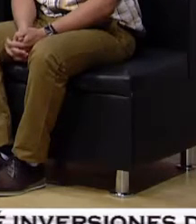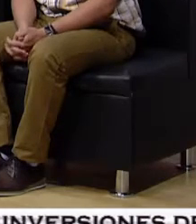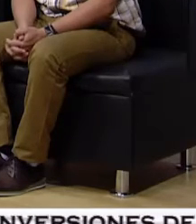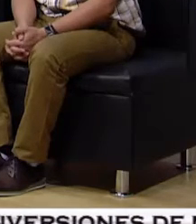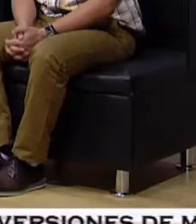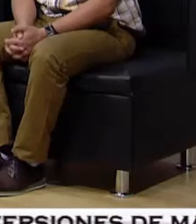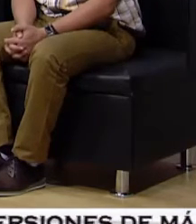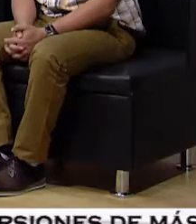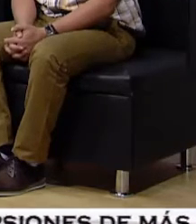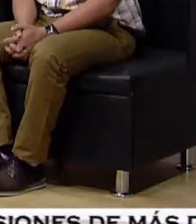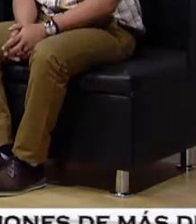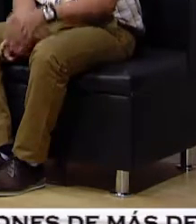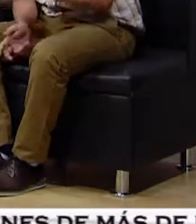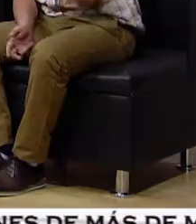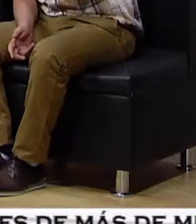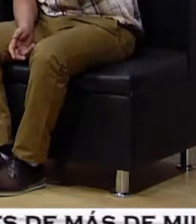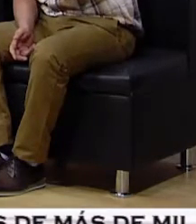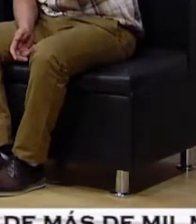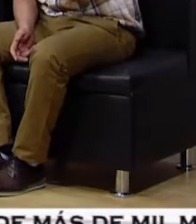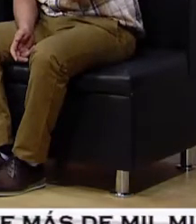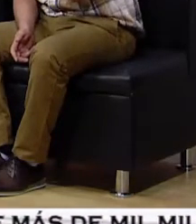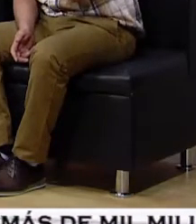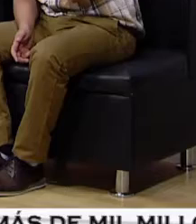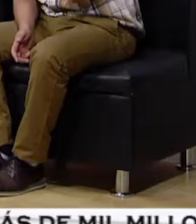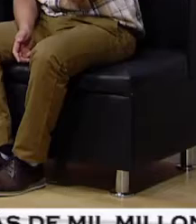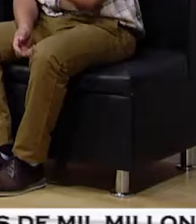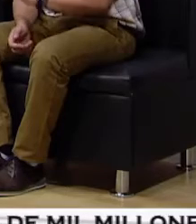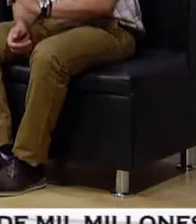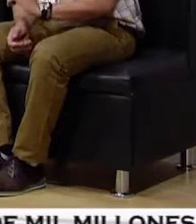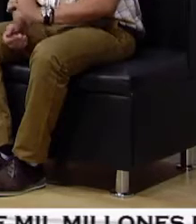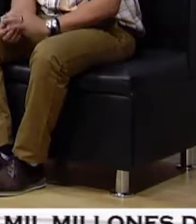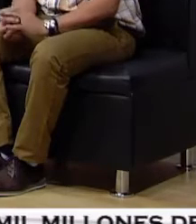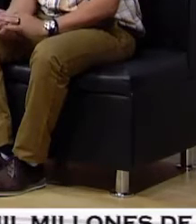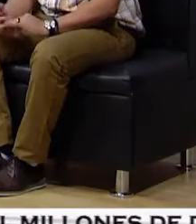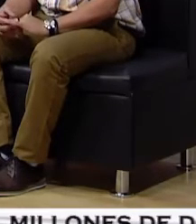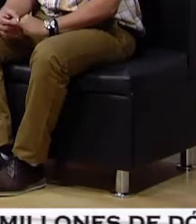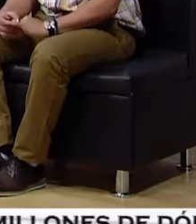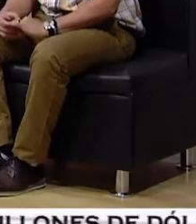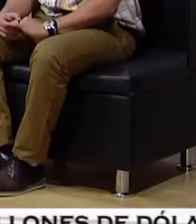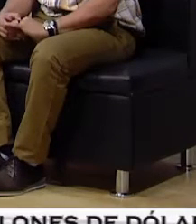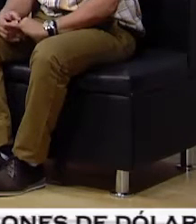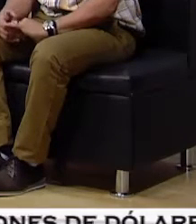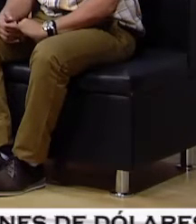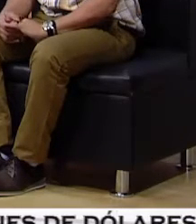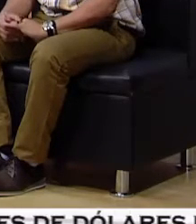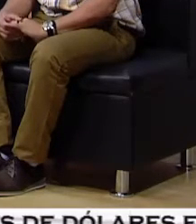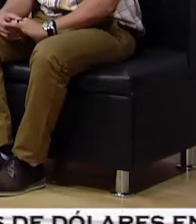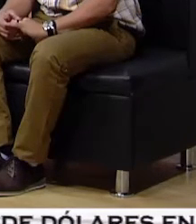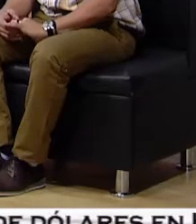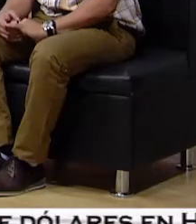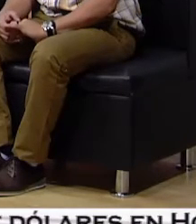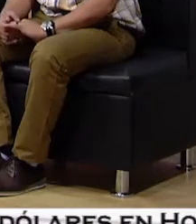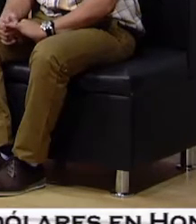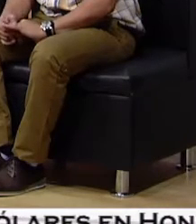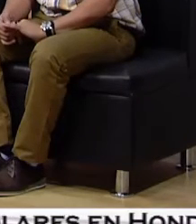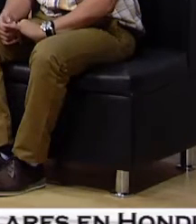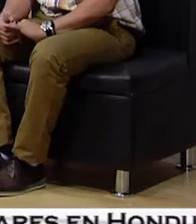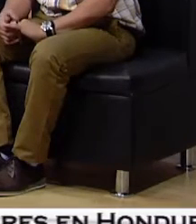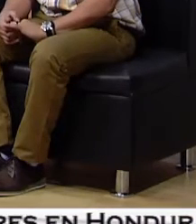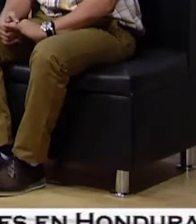Pues informar, tener incidencia en la comunidad sobre estos temas de tan importancia dentro de Honduras.